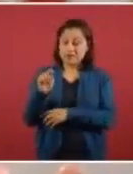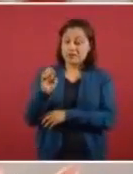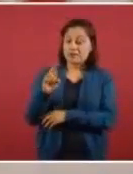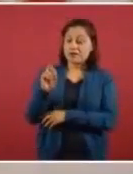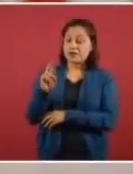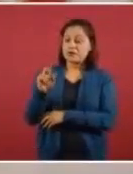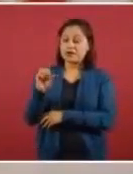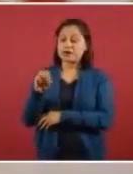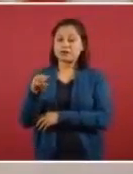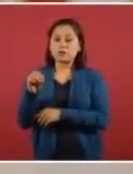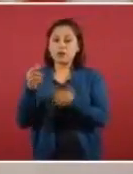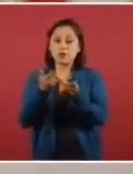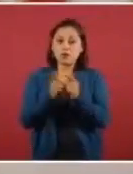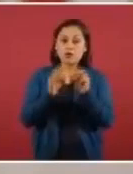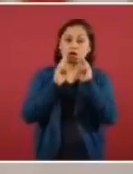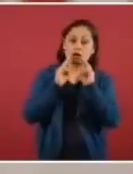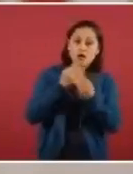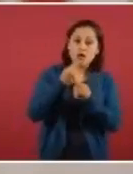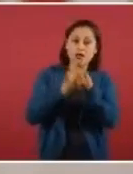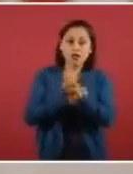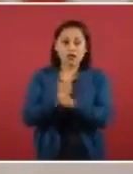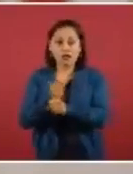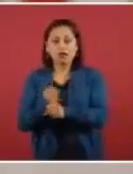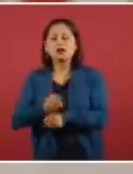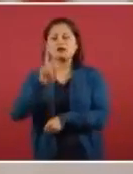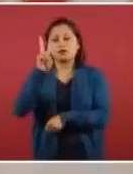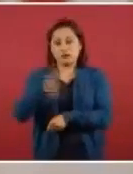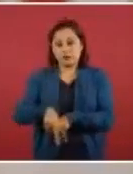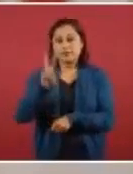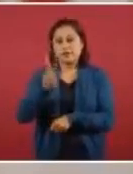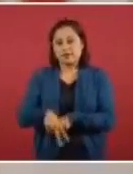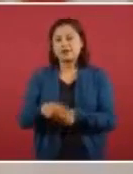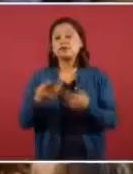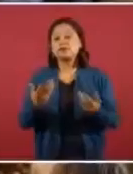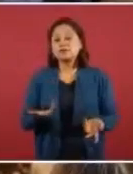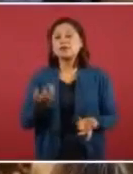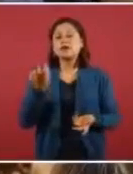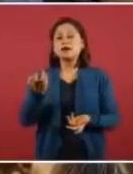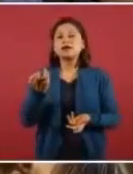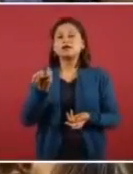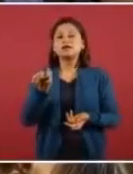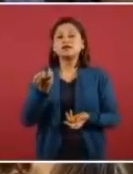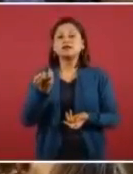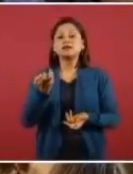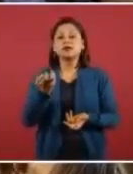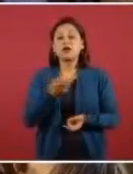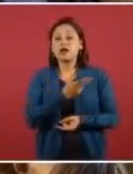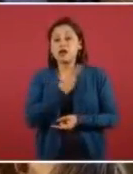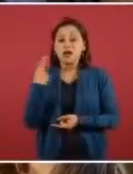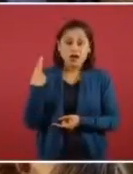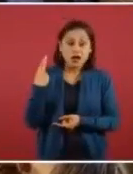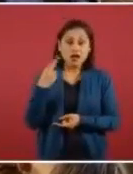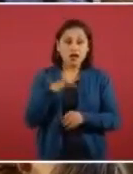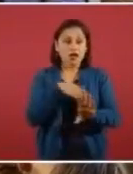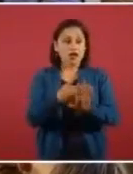jurídica. Consideramos, por supuesto, que todos los actos homicidas o de cualquier tipo que afectan a la